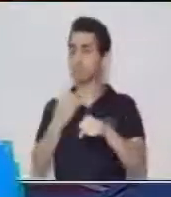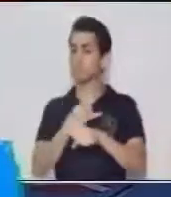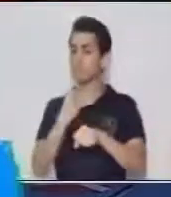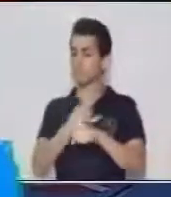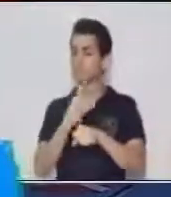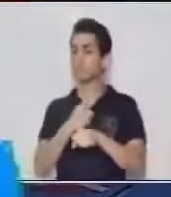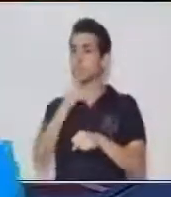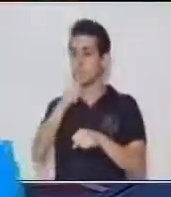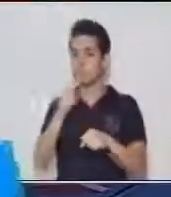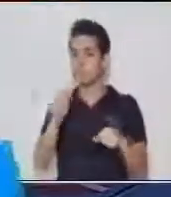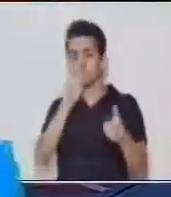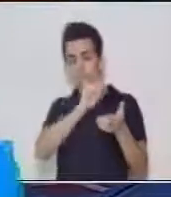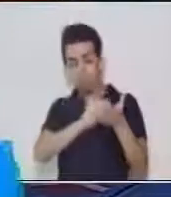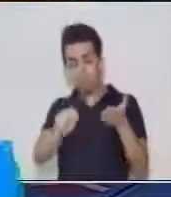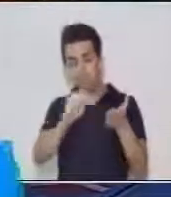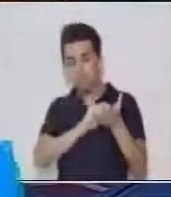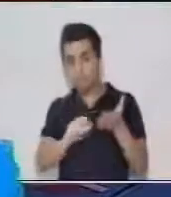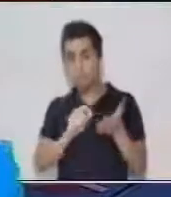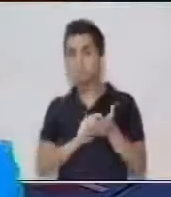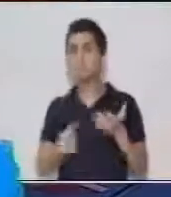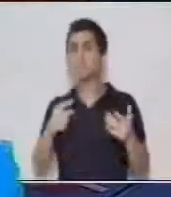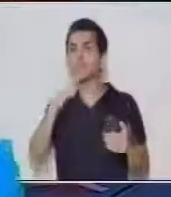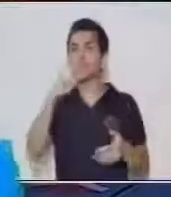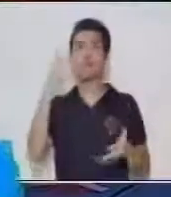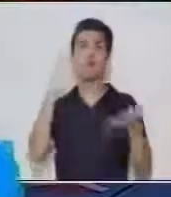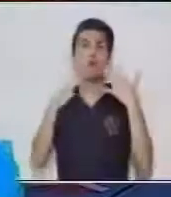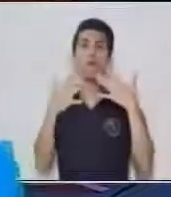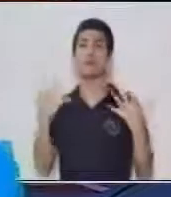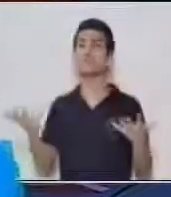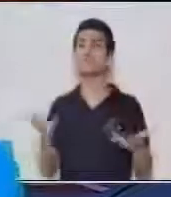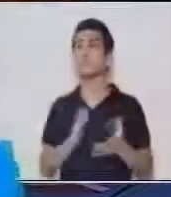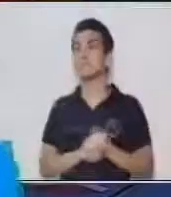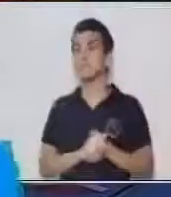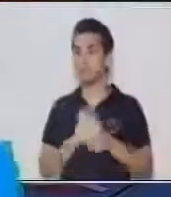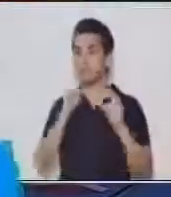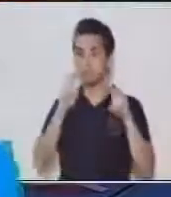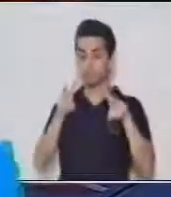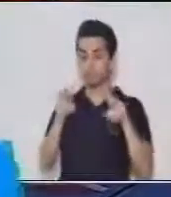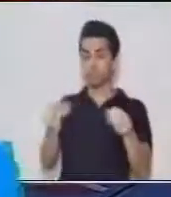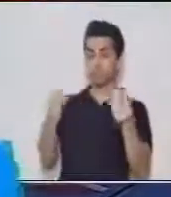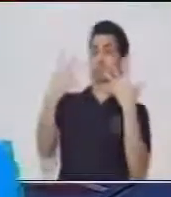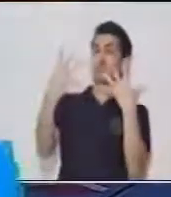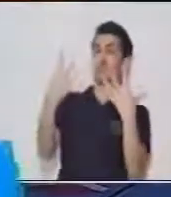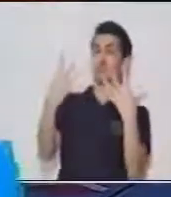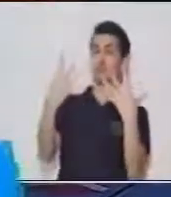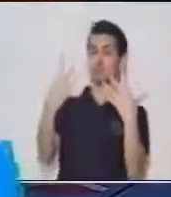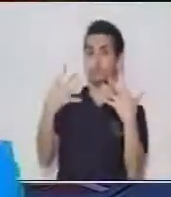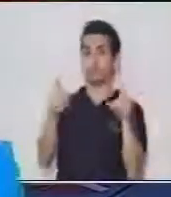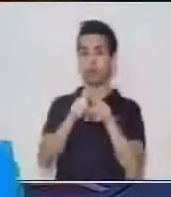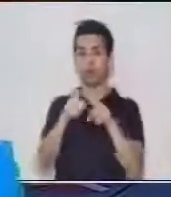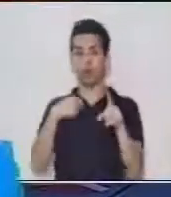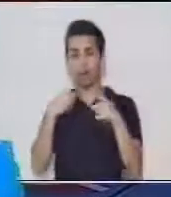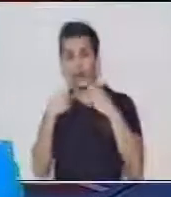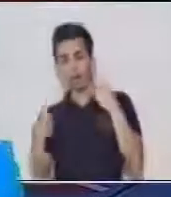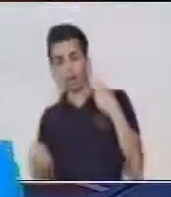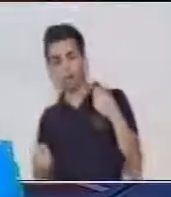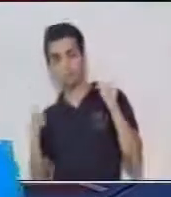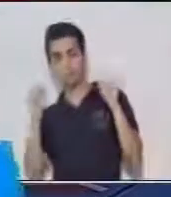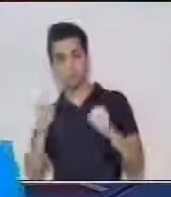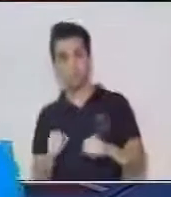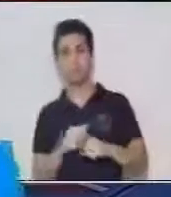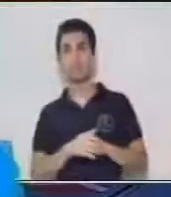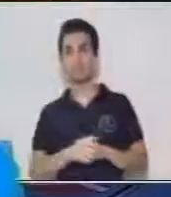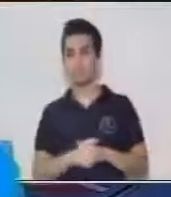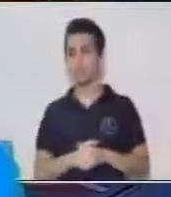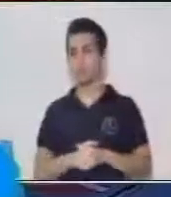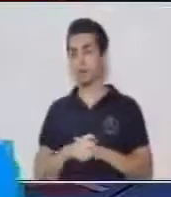de un subrayado colores que sean vistosos o que atraigan su atención. En este caso,